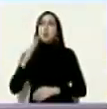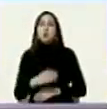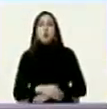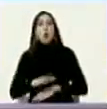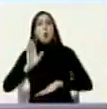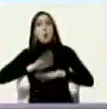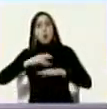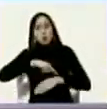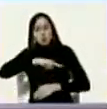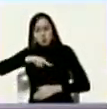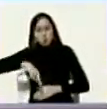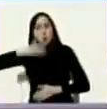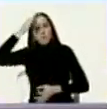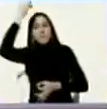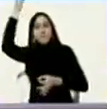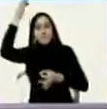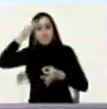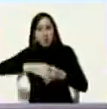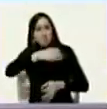hombres de fe